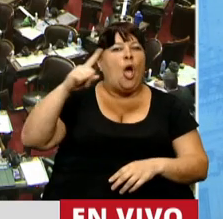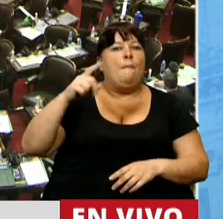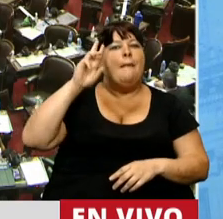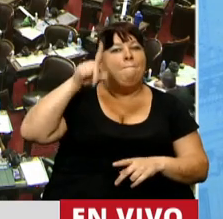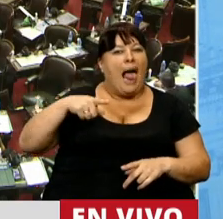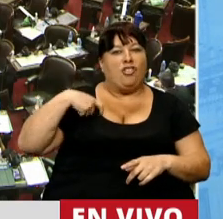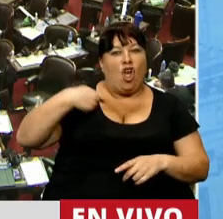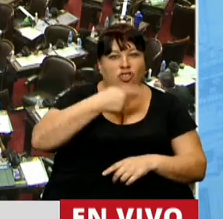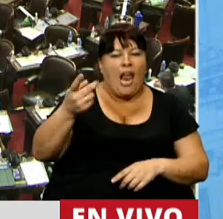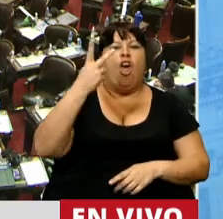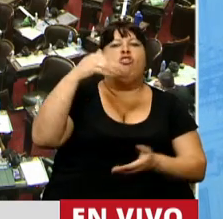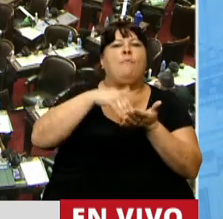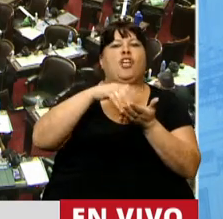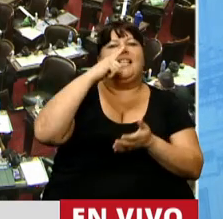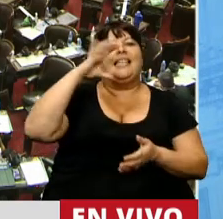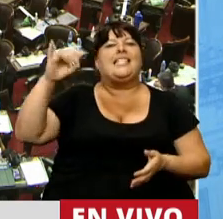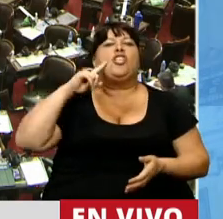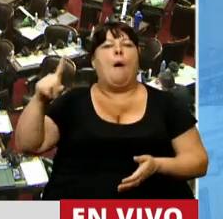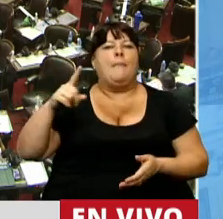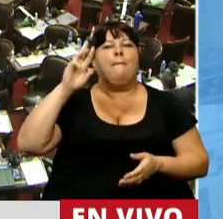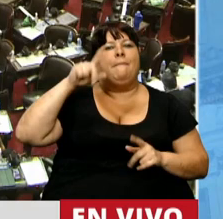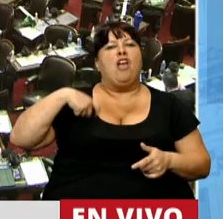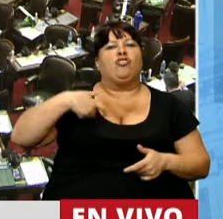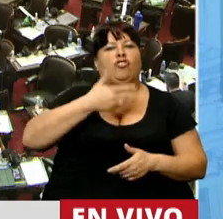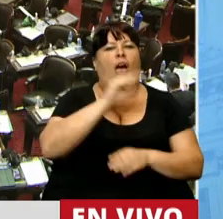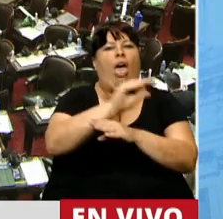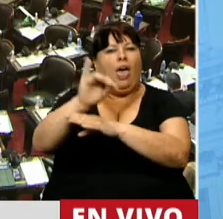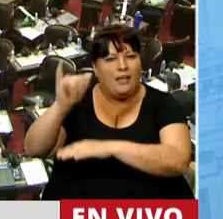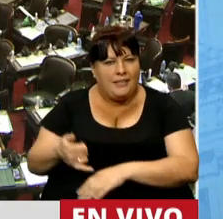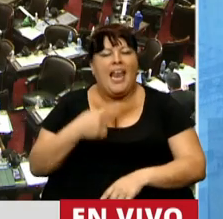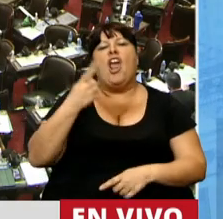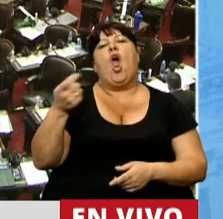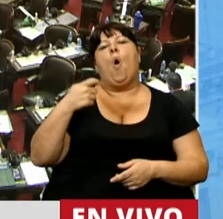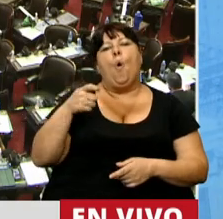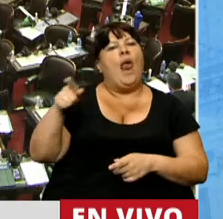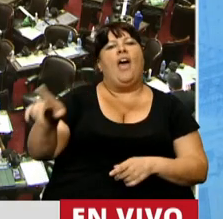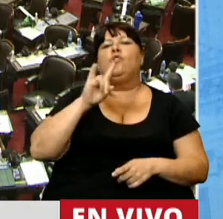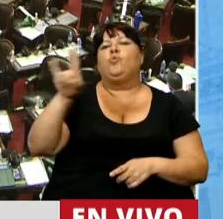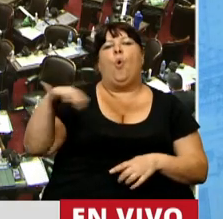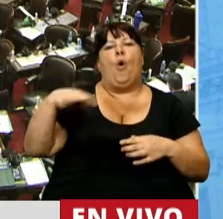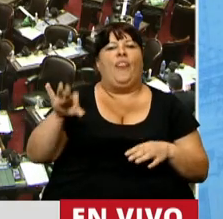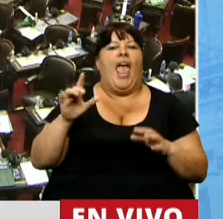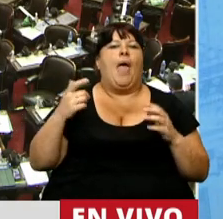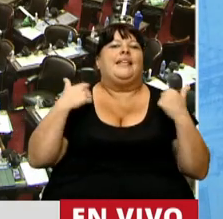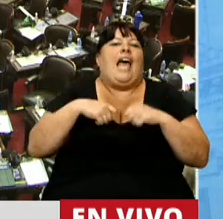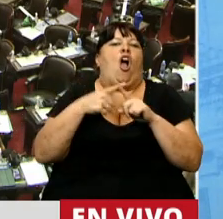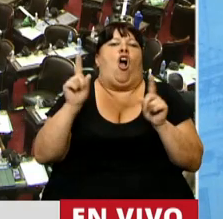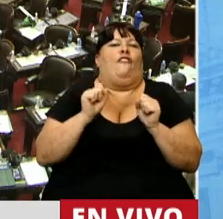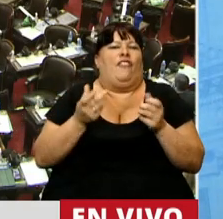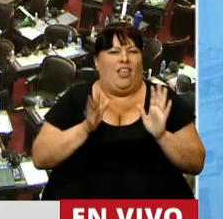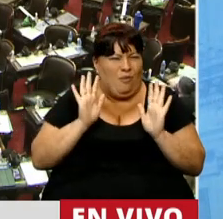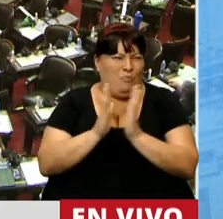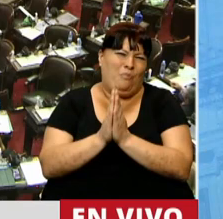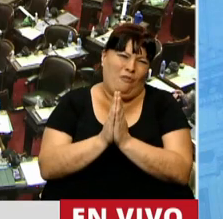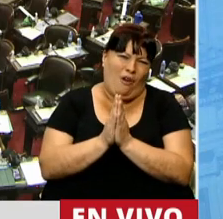planes sociales a 2.700.000 planes sociales. Le dijeron a los jubilados que se pongan saquitos para no tener frío. Por favor,